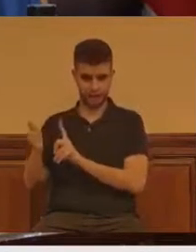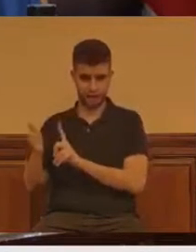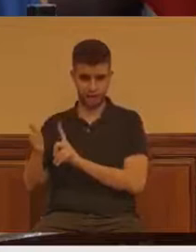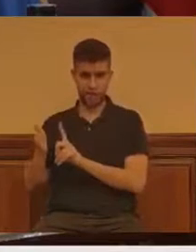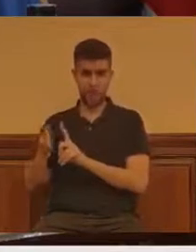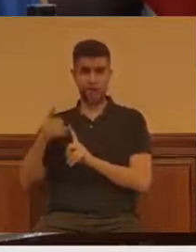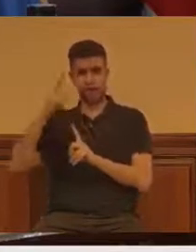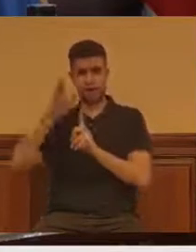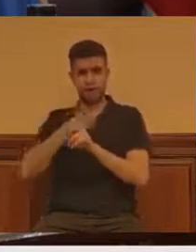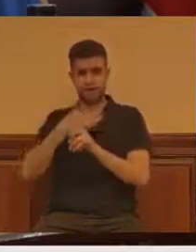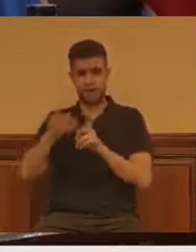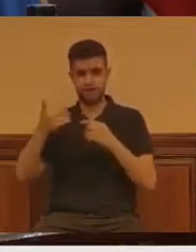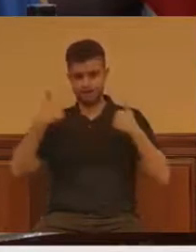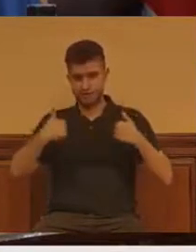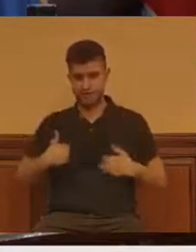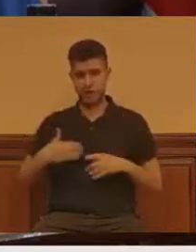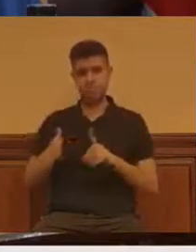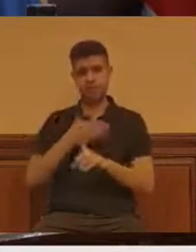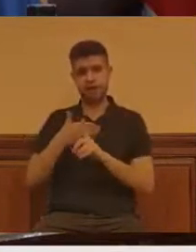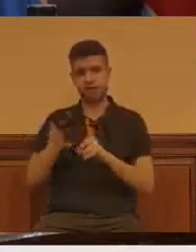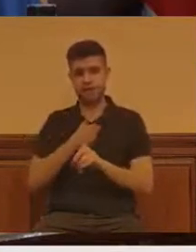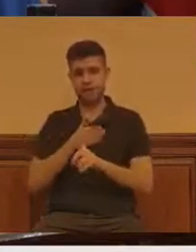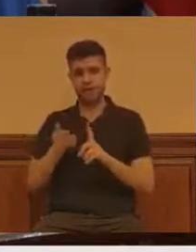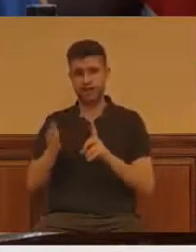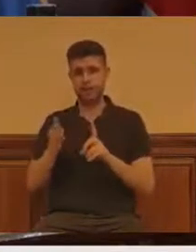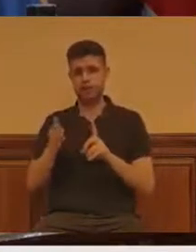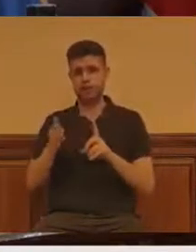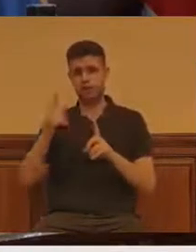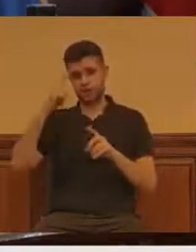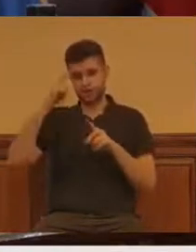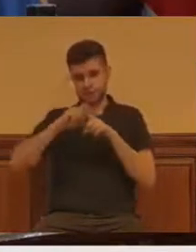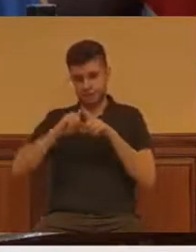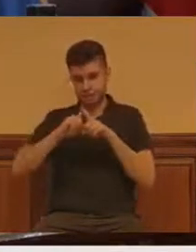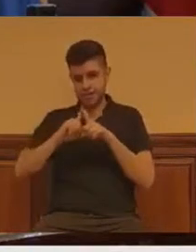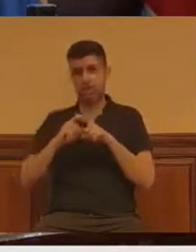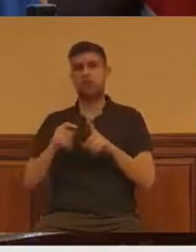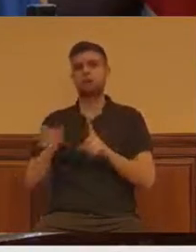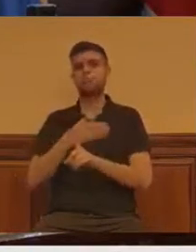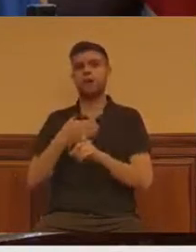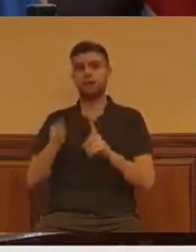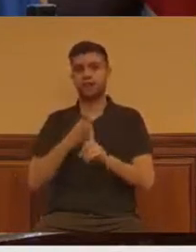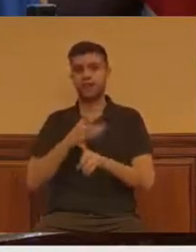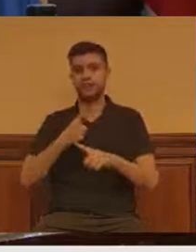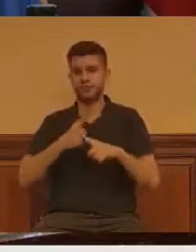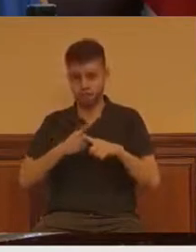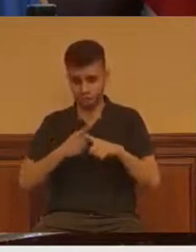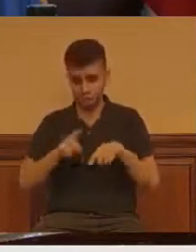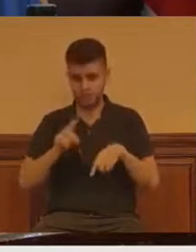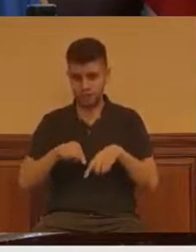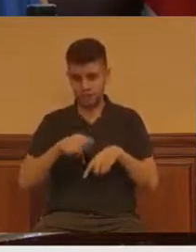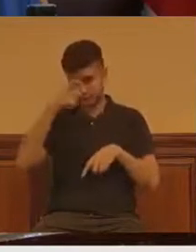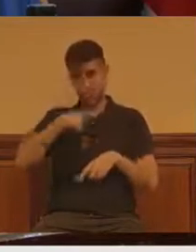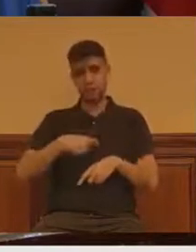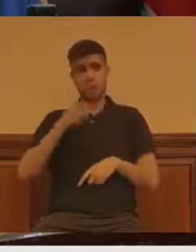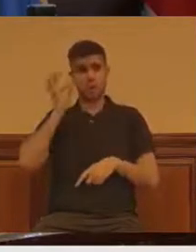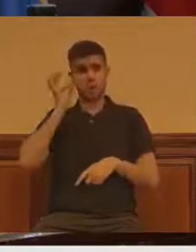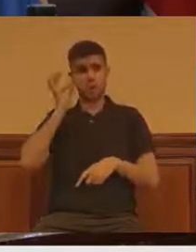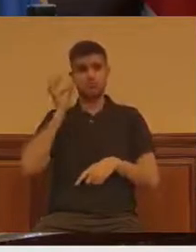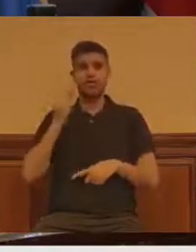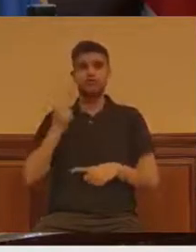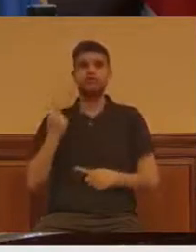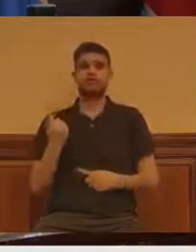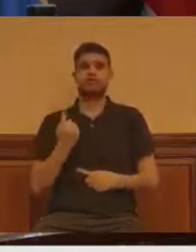y el maltrato sexual. Las mujeres solas, con el maltratador, solas o con los niños.